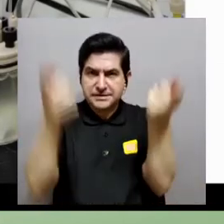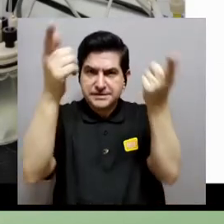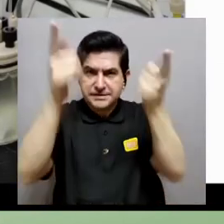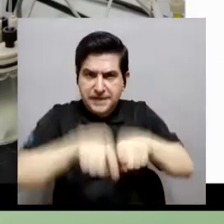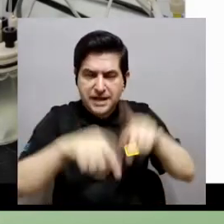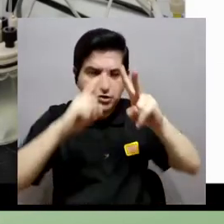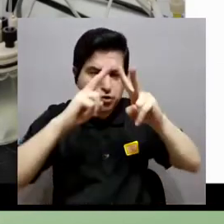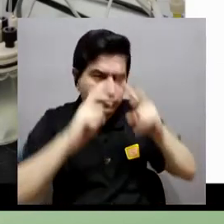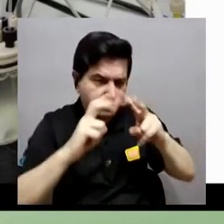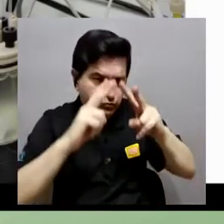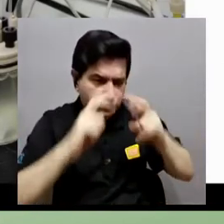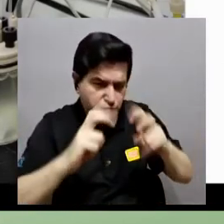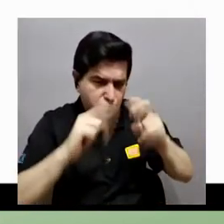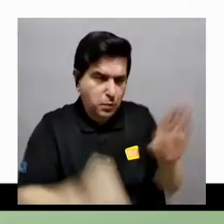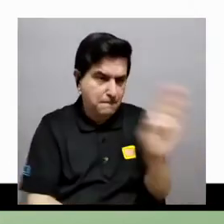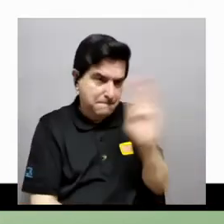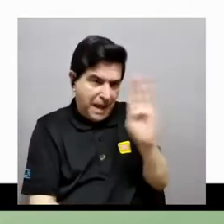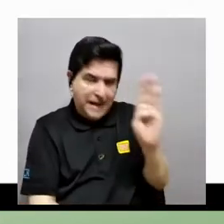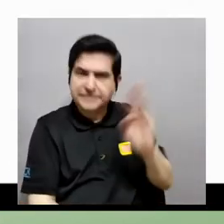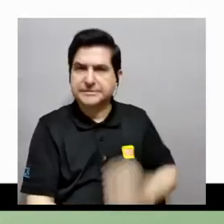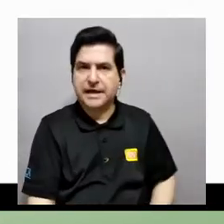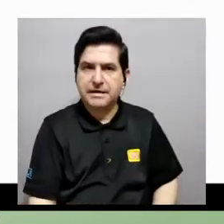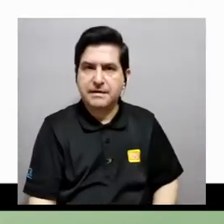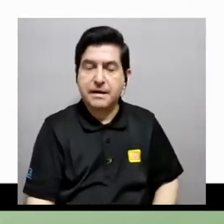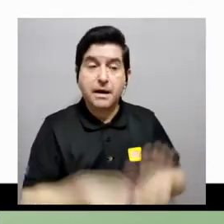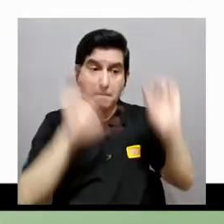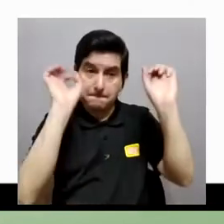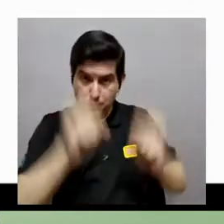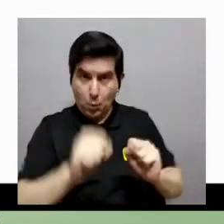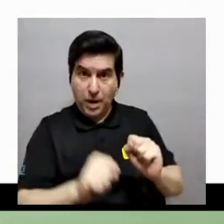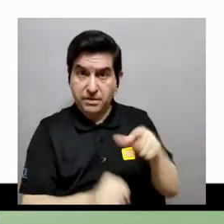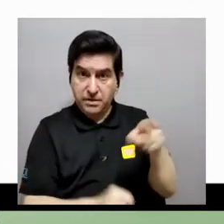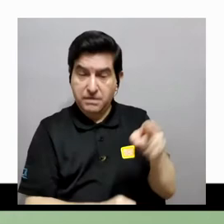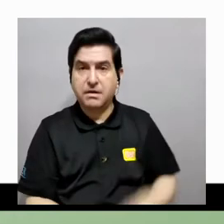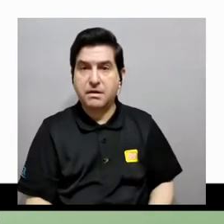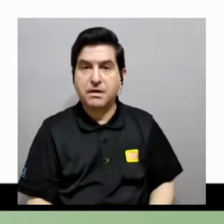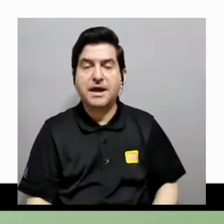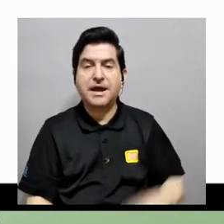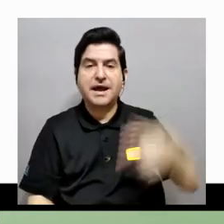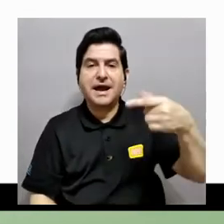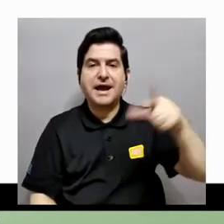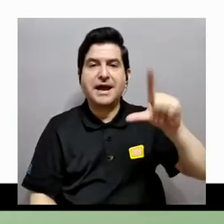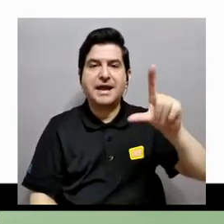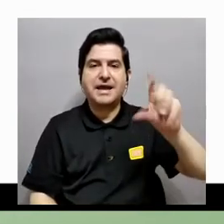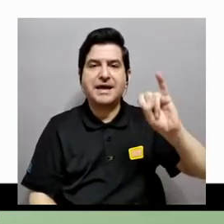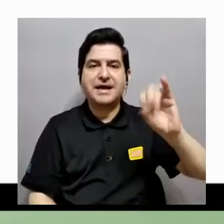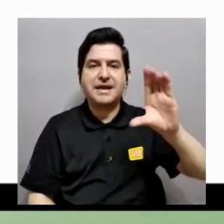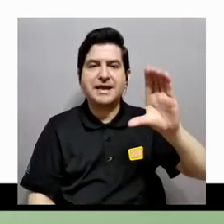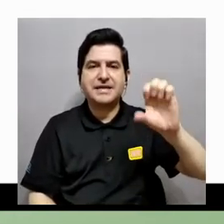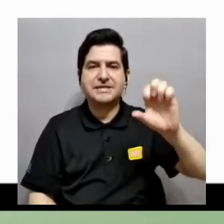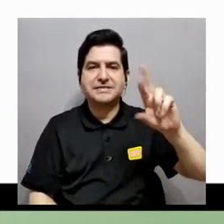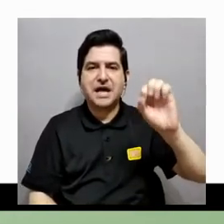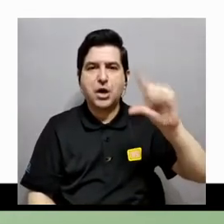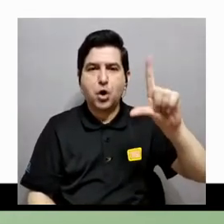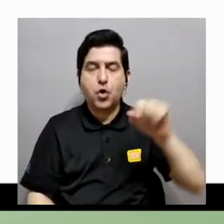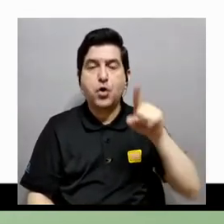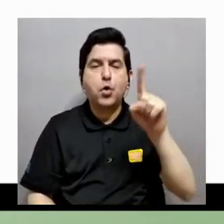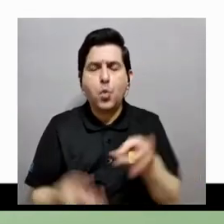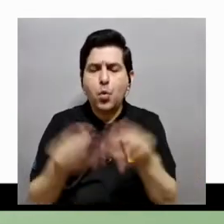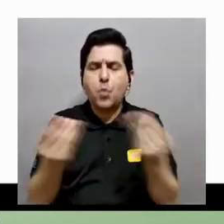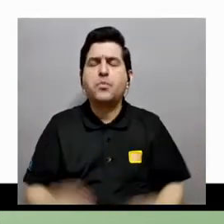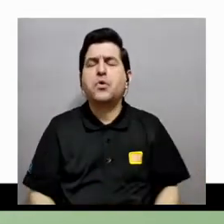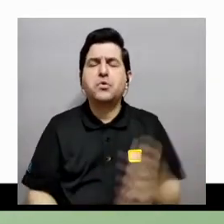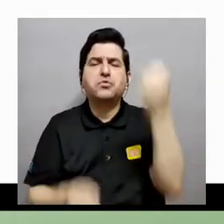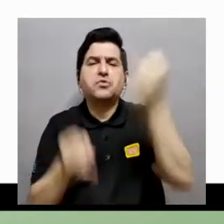analizando unas bacterias que pueden tomar el glicerol y el glicerol es un producto de